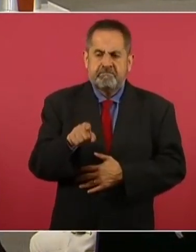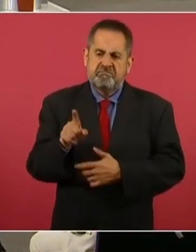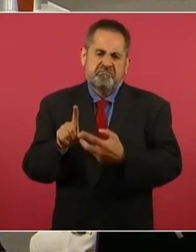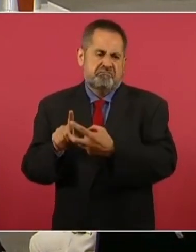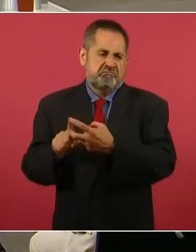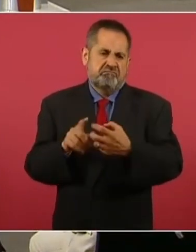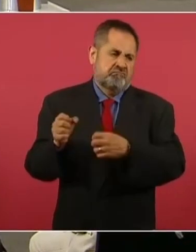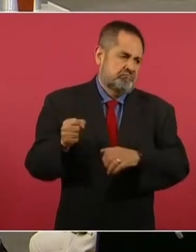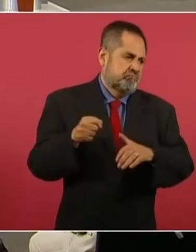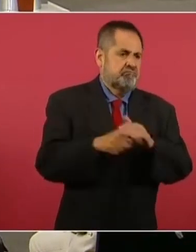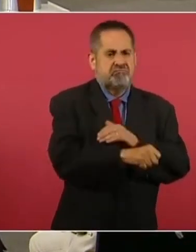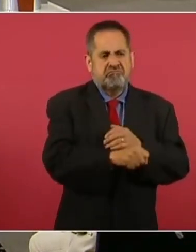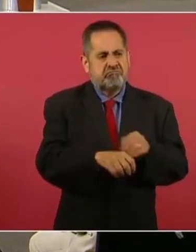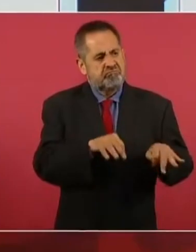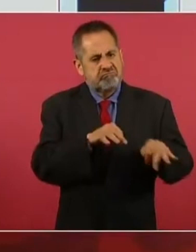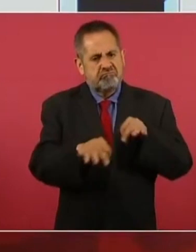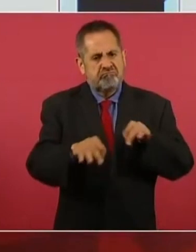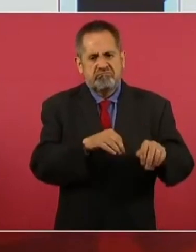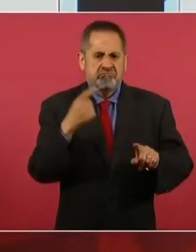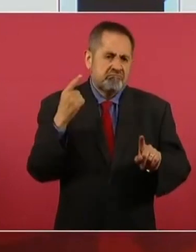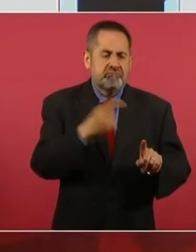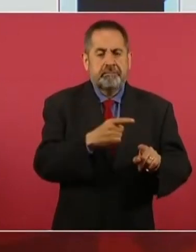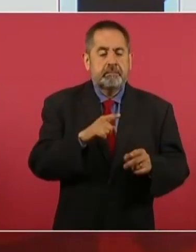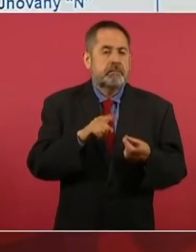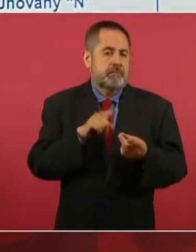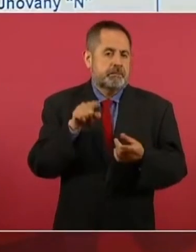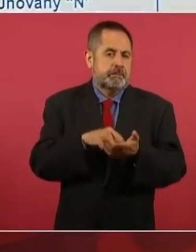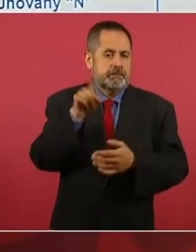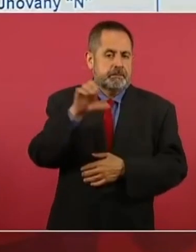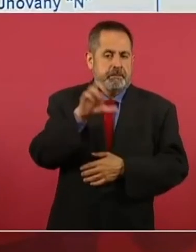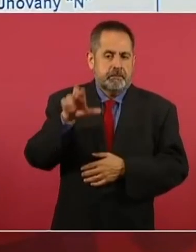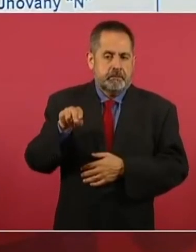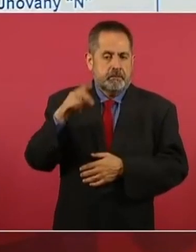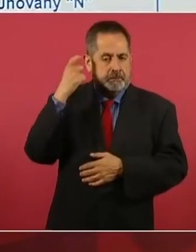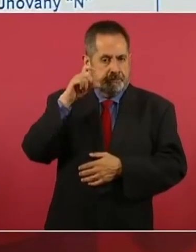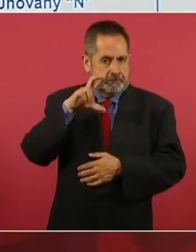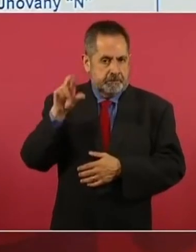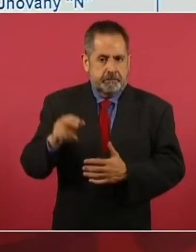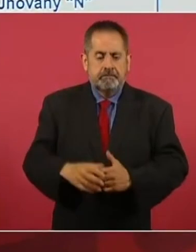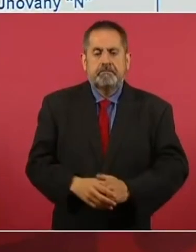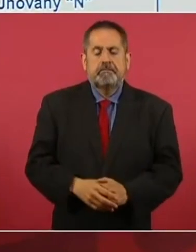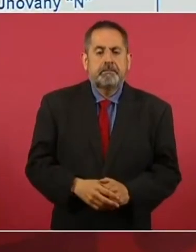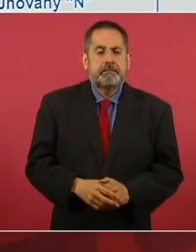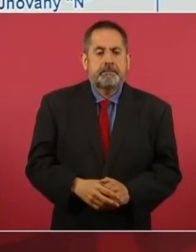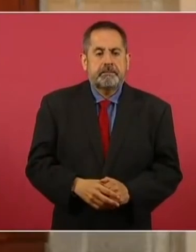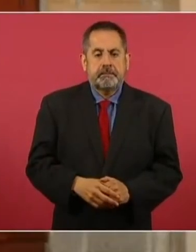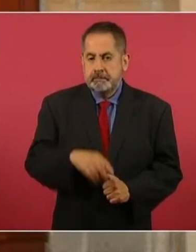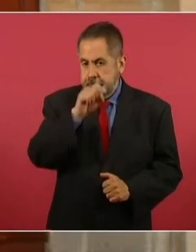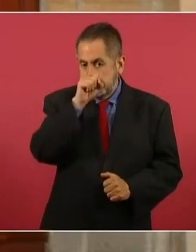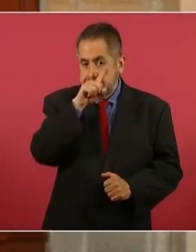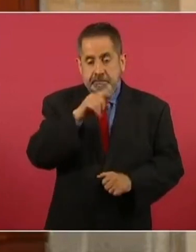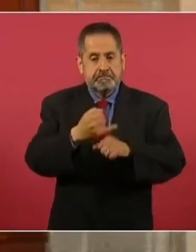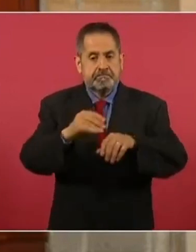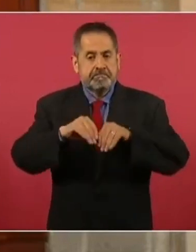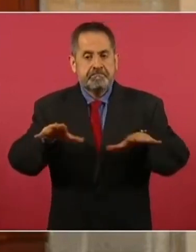forzado que fue en Cancún, Quintana Roo. También informar, como aquí lo hemos dicho,